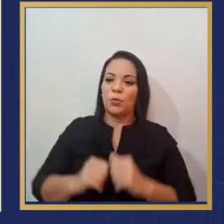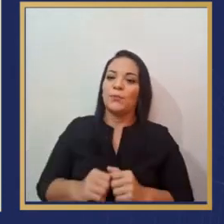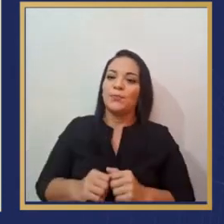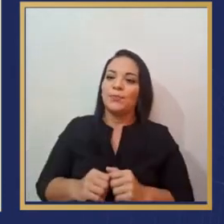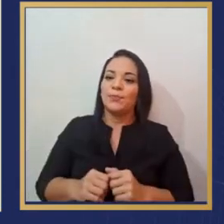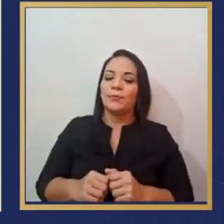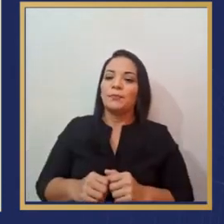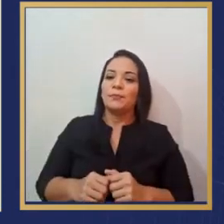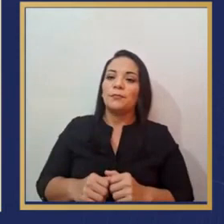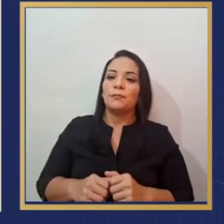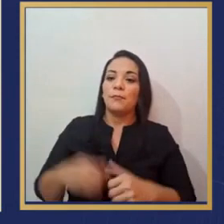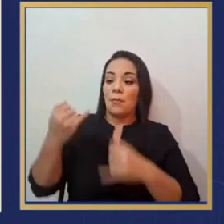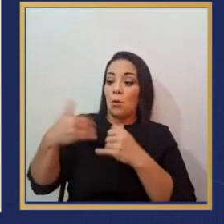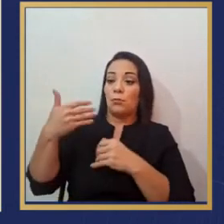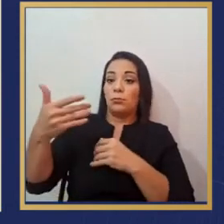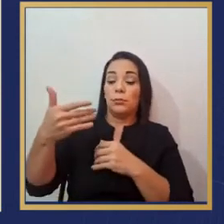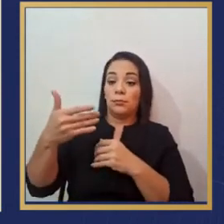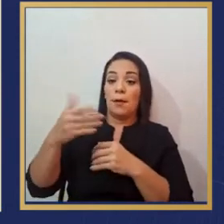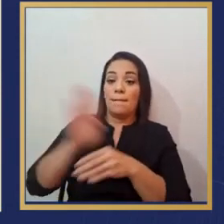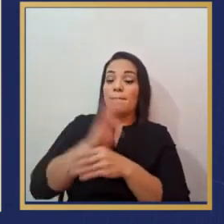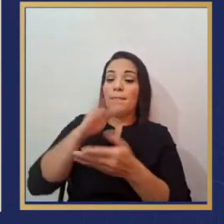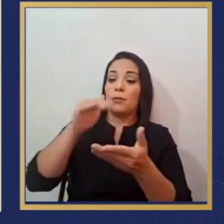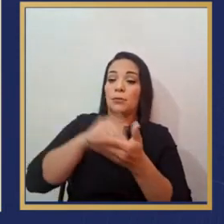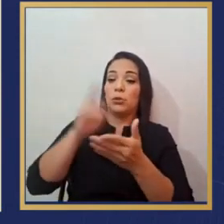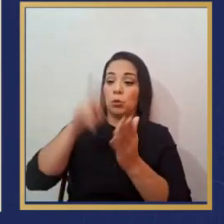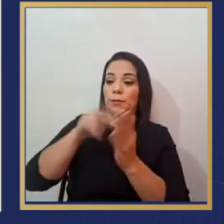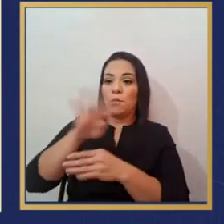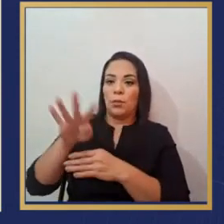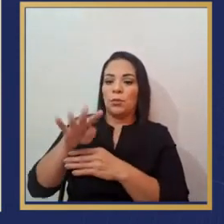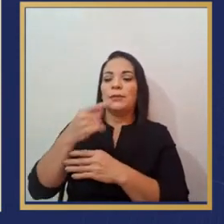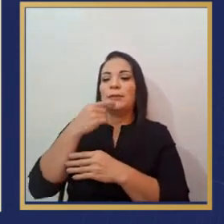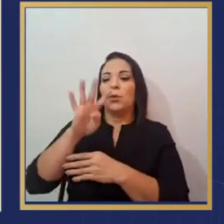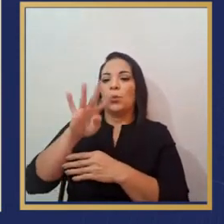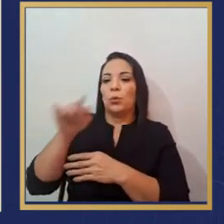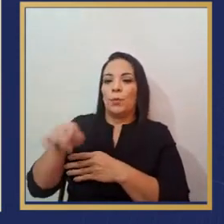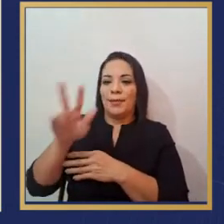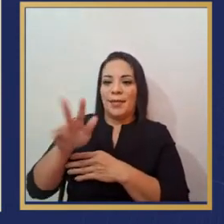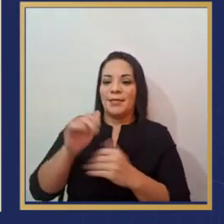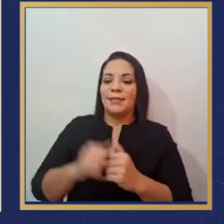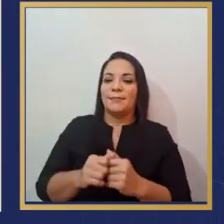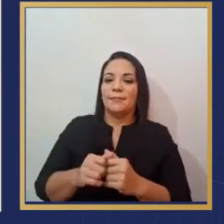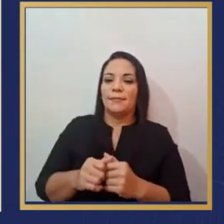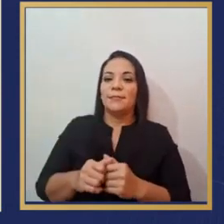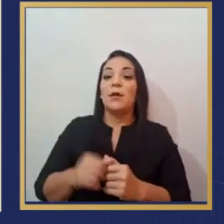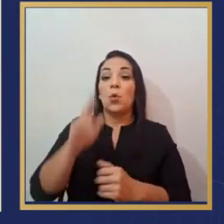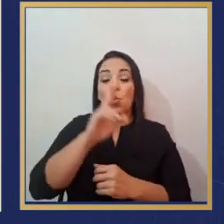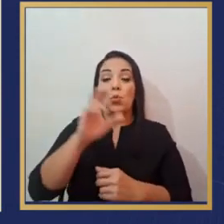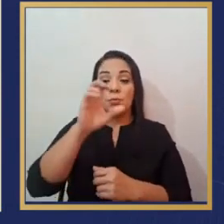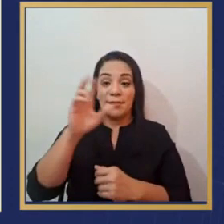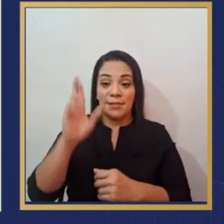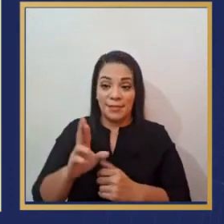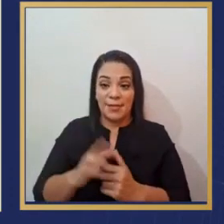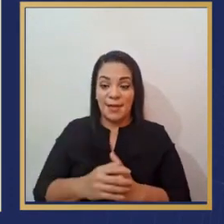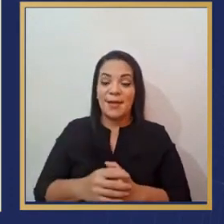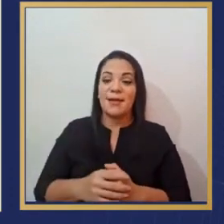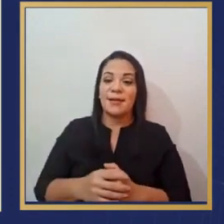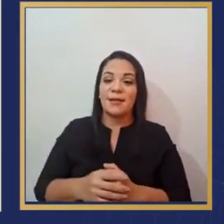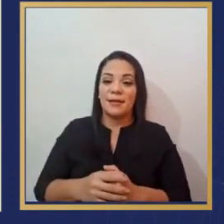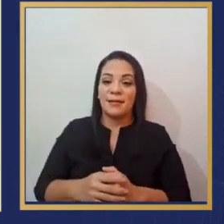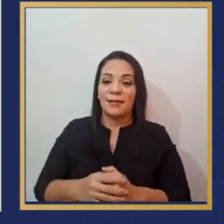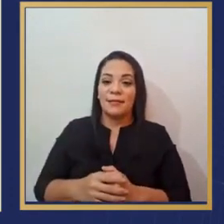última estimación del Banco Central para 2024 es 4.3%, así que la UCR incluso fue